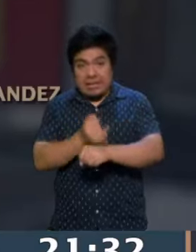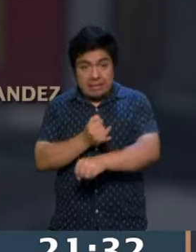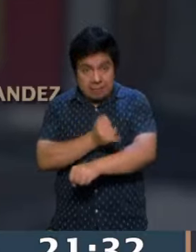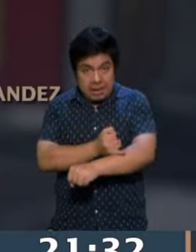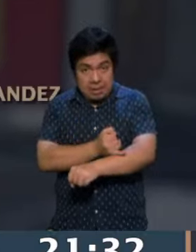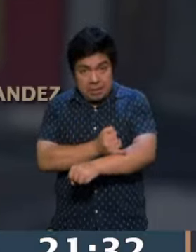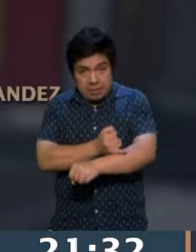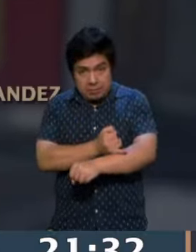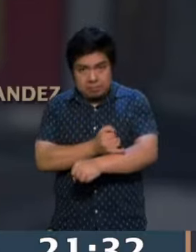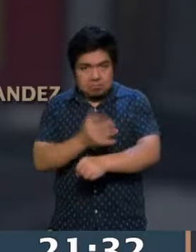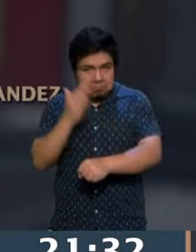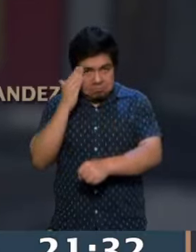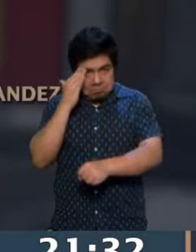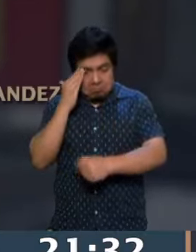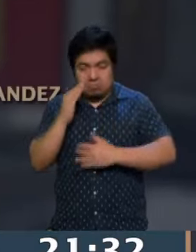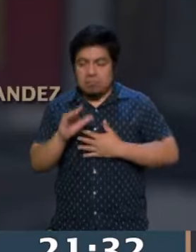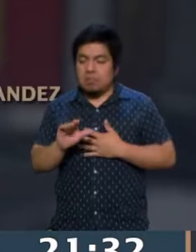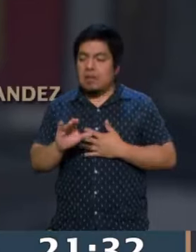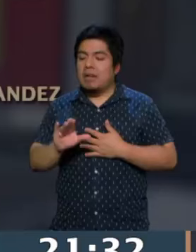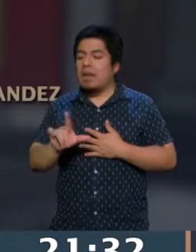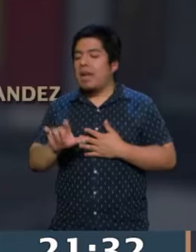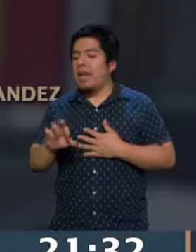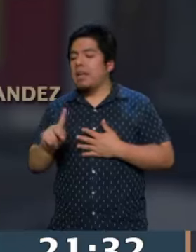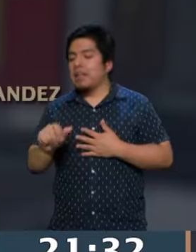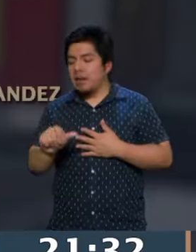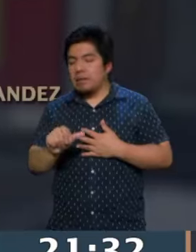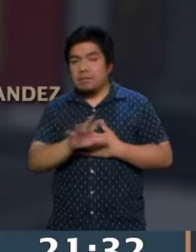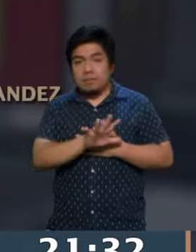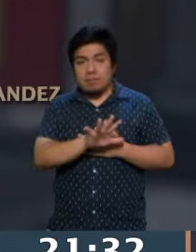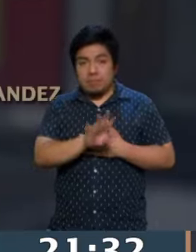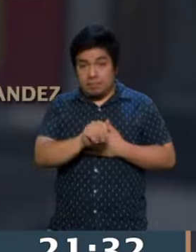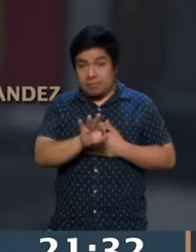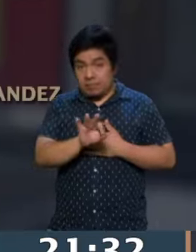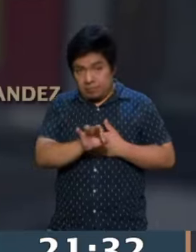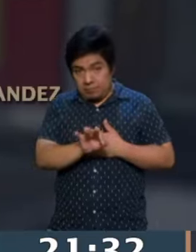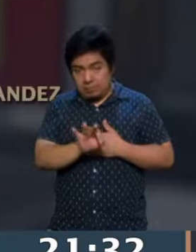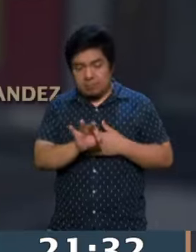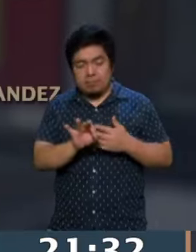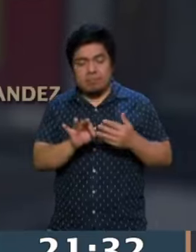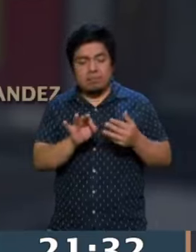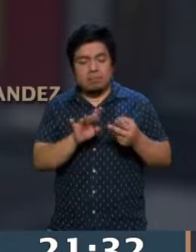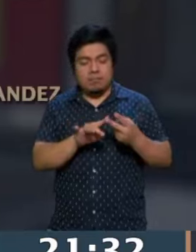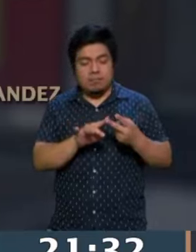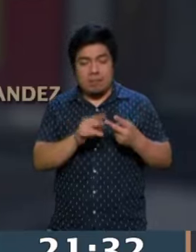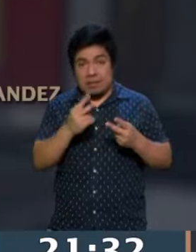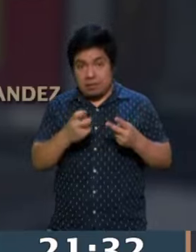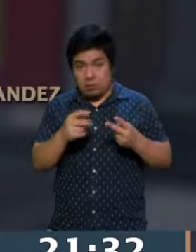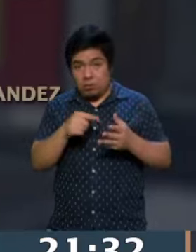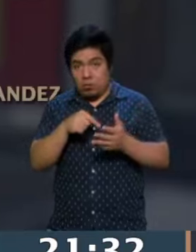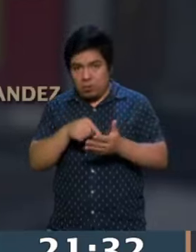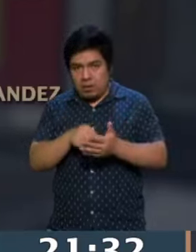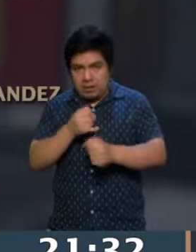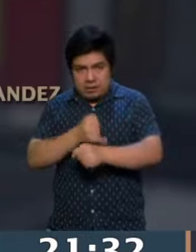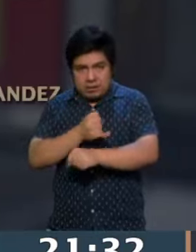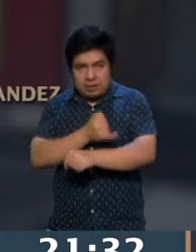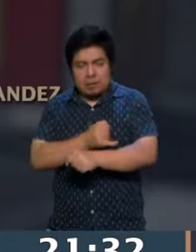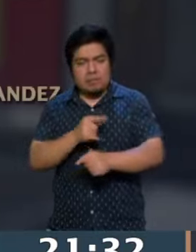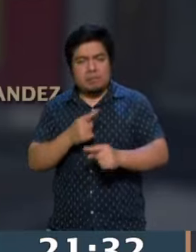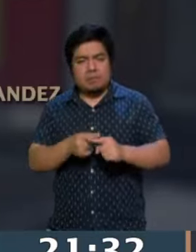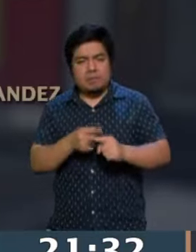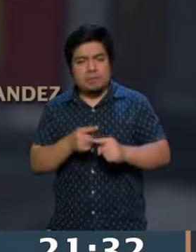que va liderando a Leida Álvarez Ruiz con un 59%. Y en segundo lugar,